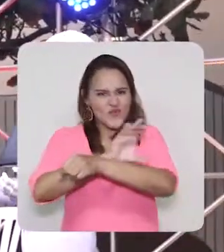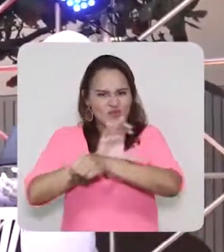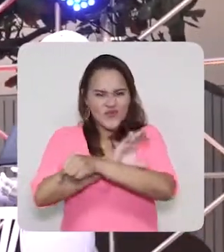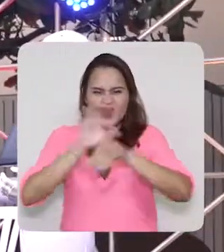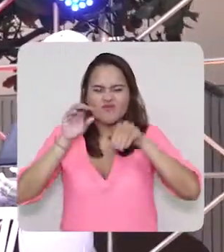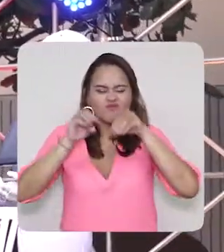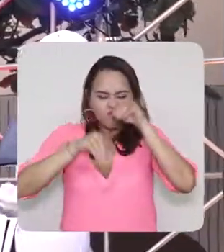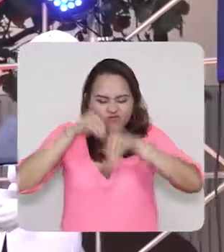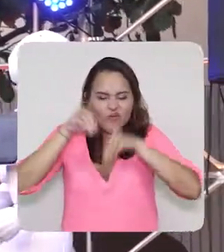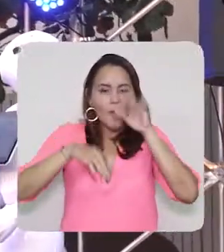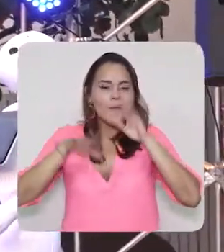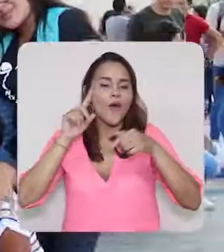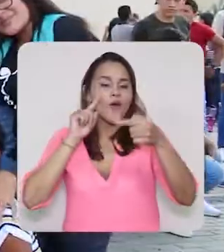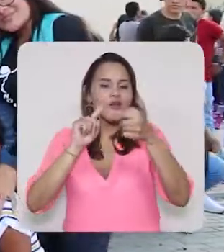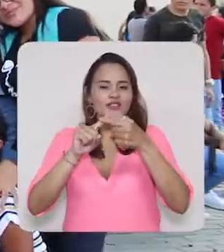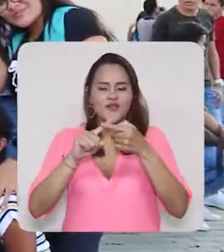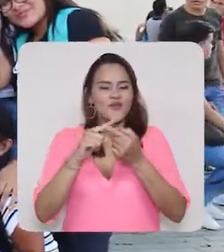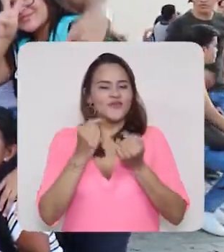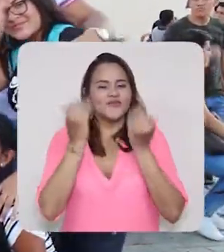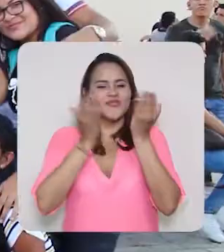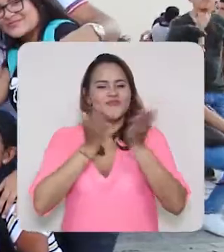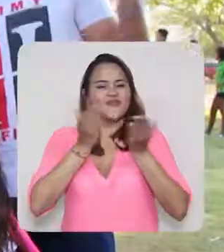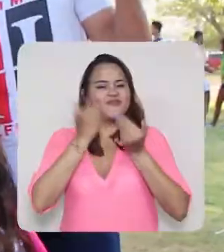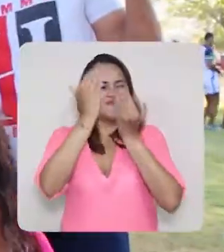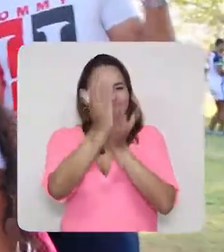siempre al servicio de mis amigos humanos.